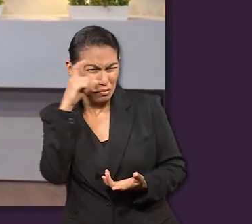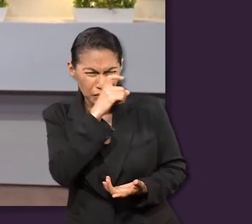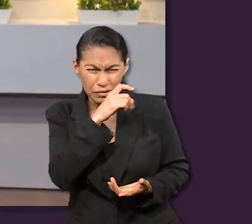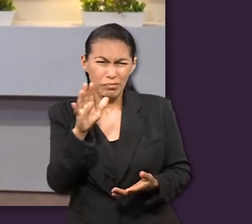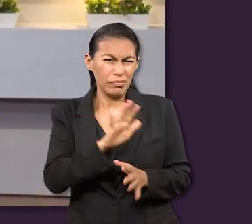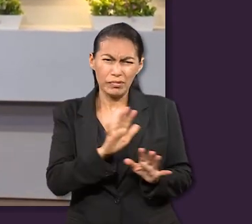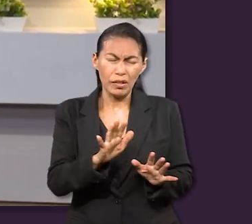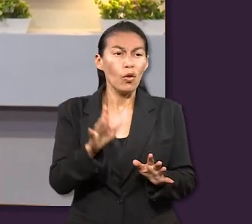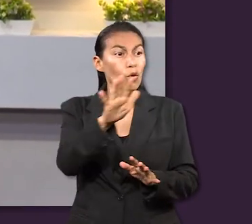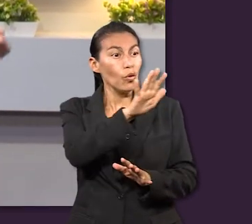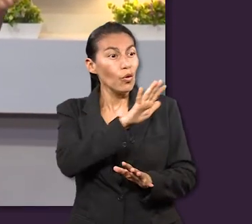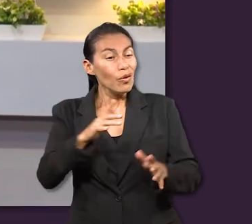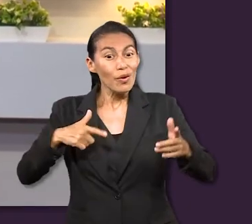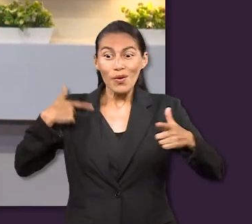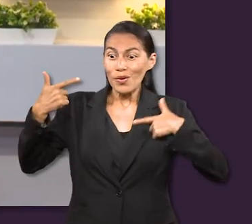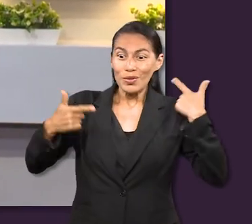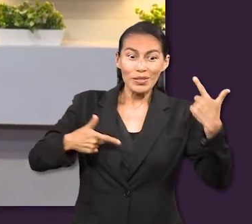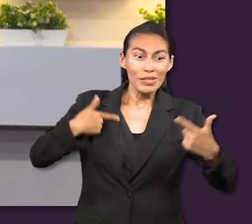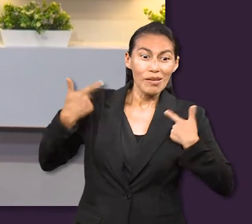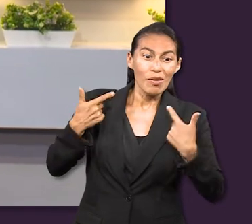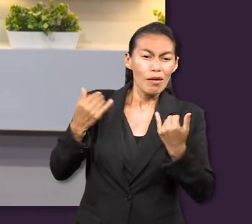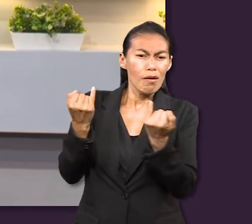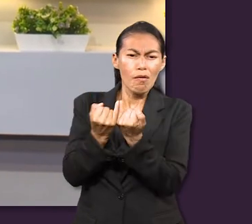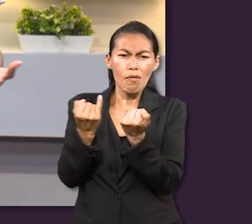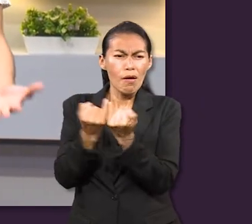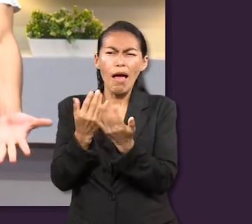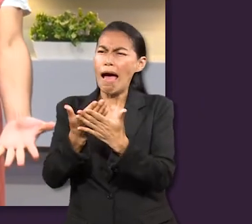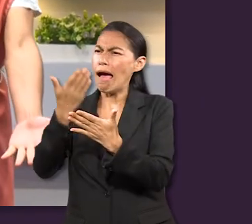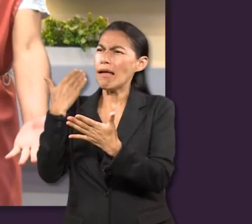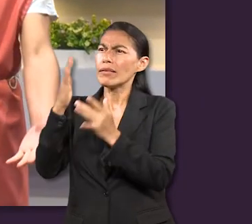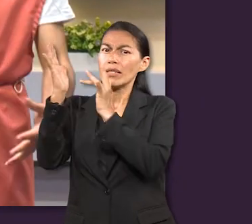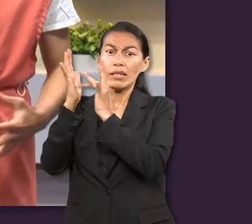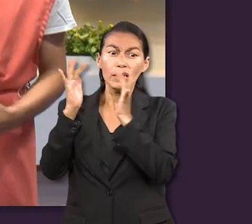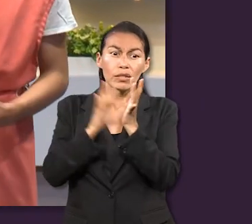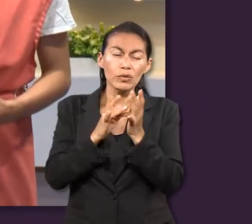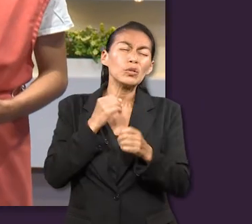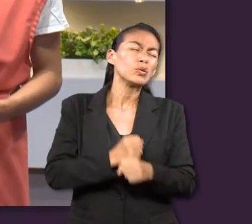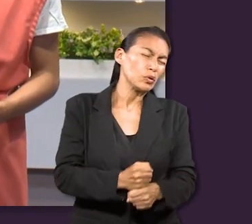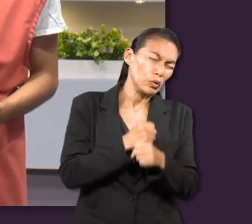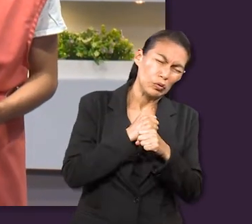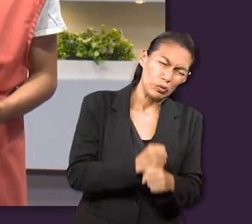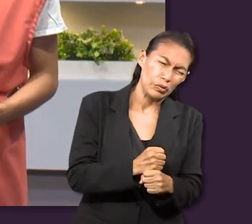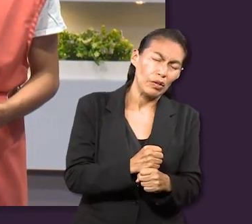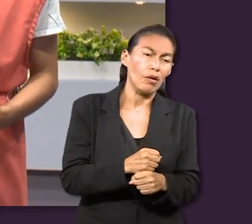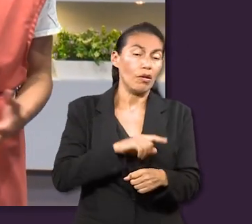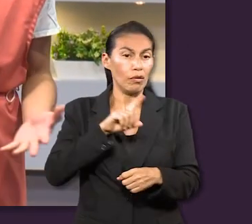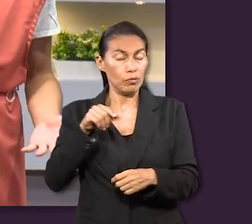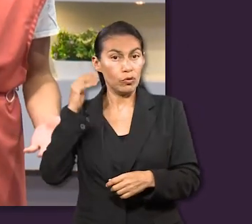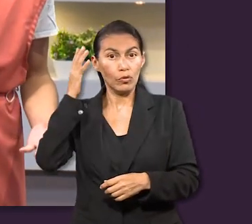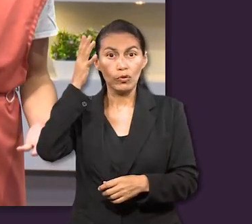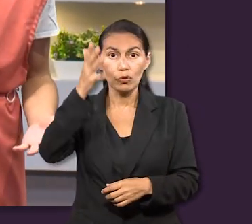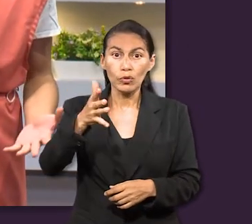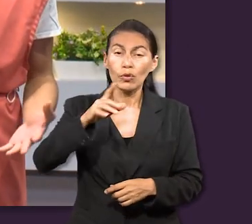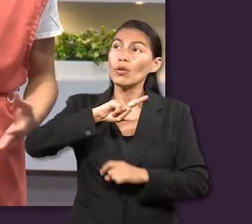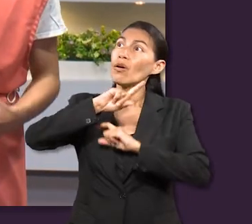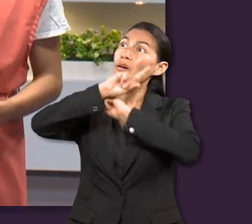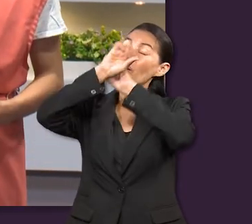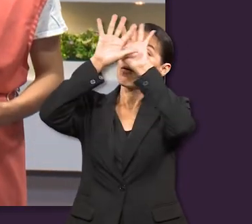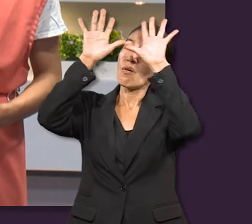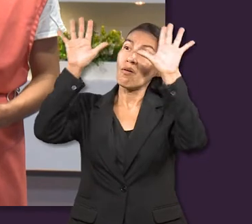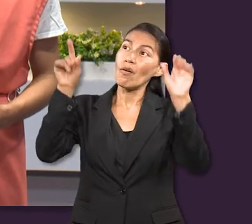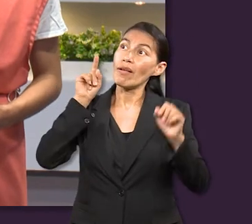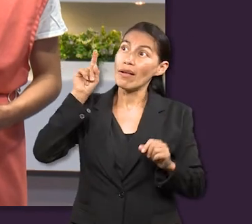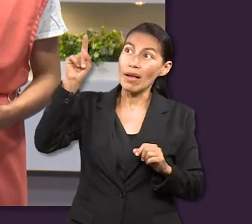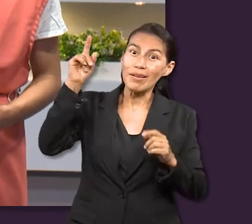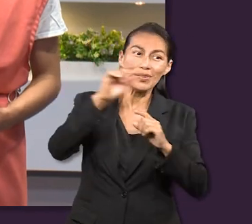aconteciese, sino gozaos por cuanto sois participantes de los padecimientos de Cristo, para que también, en la